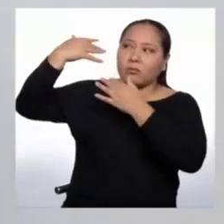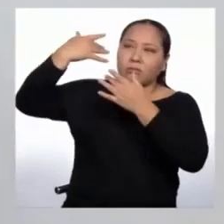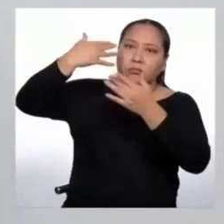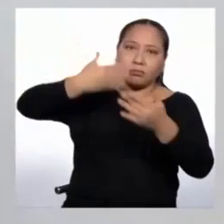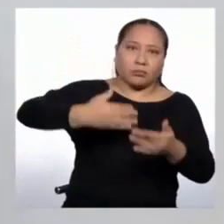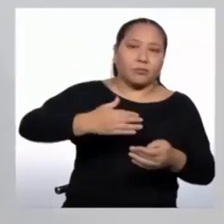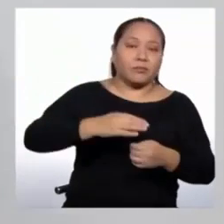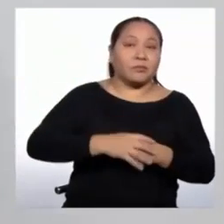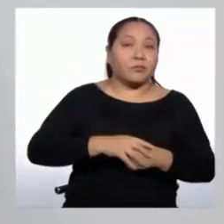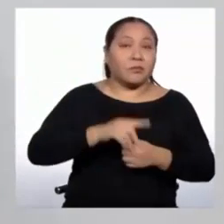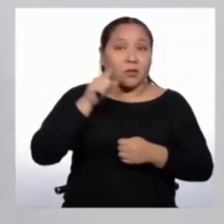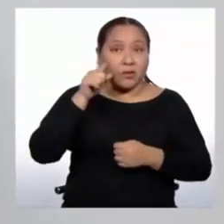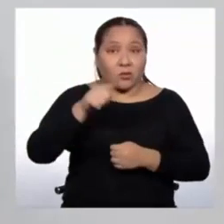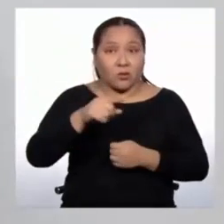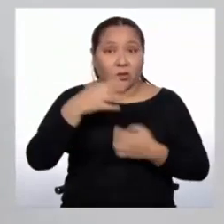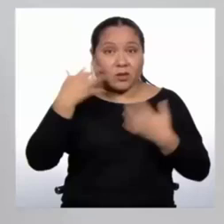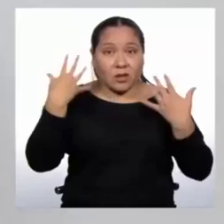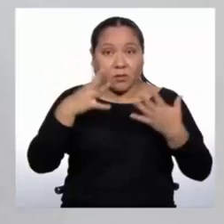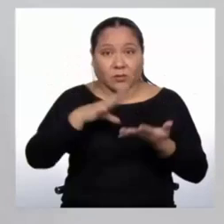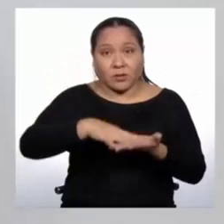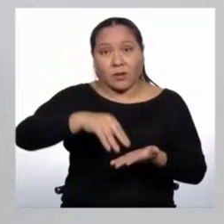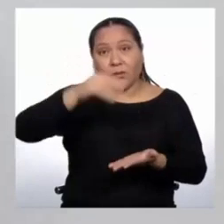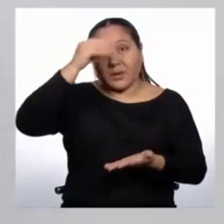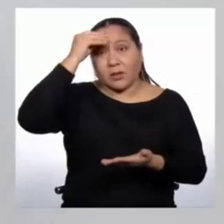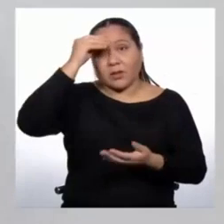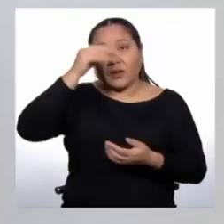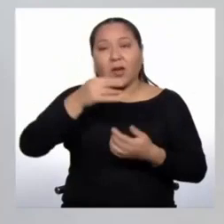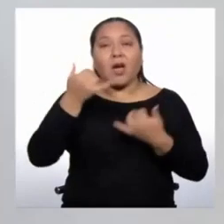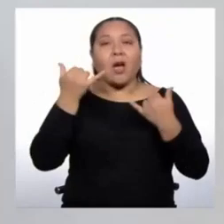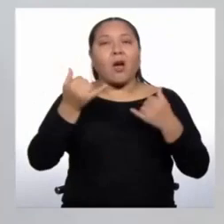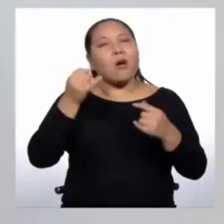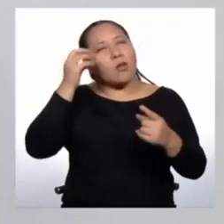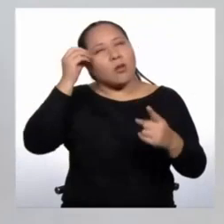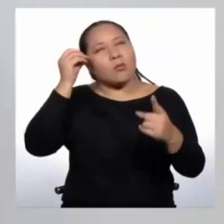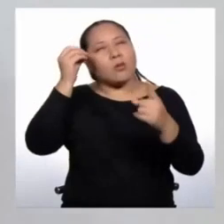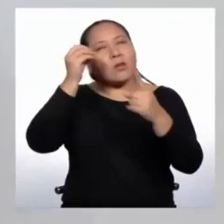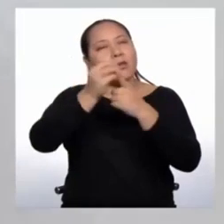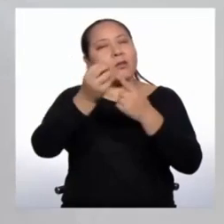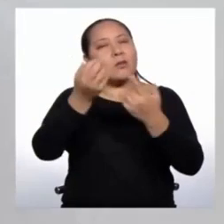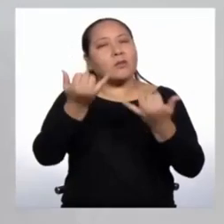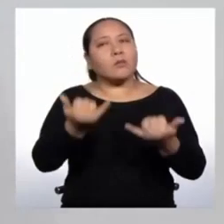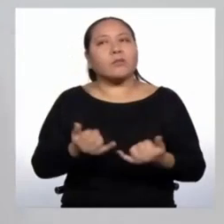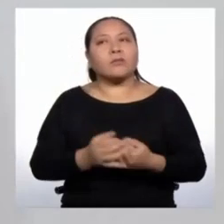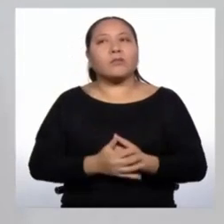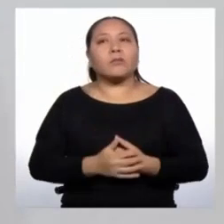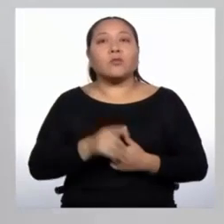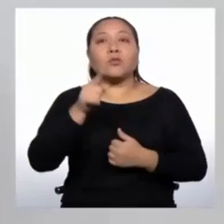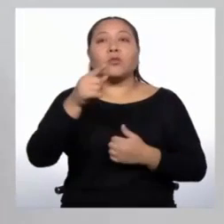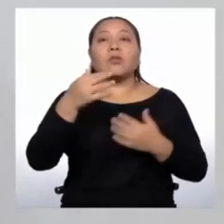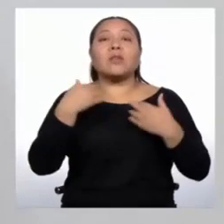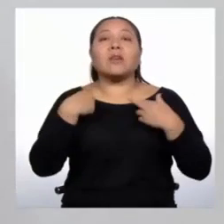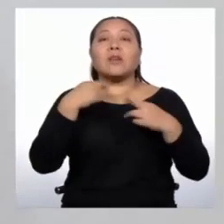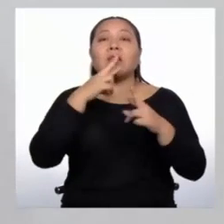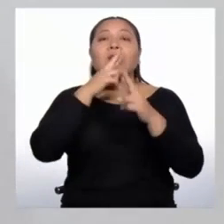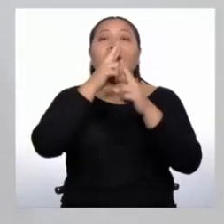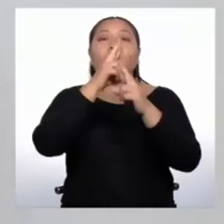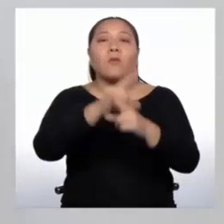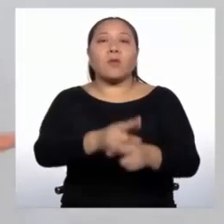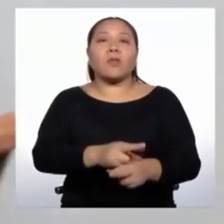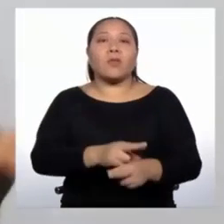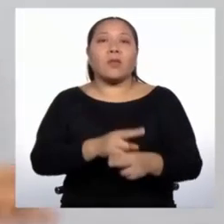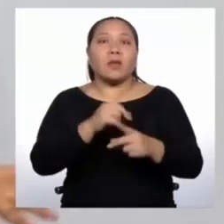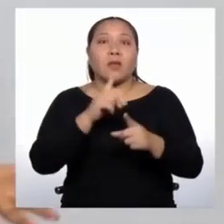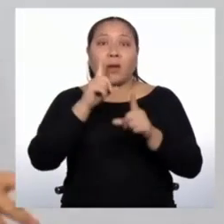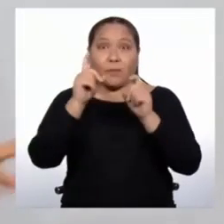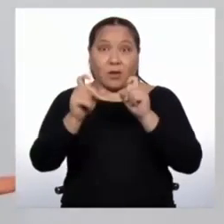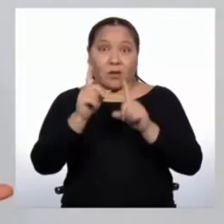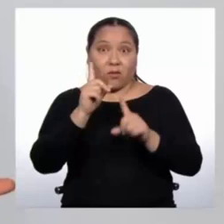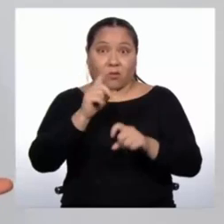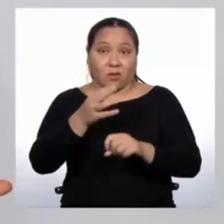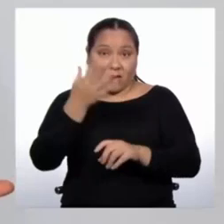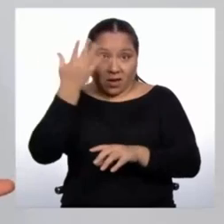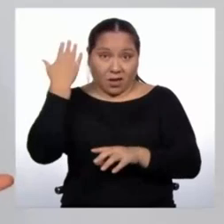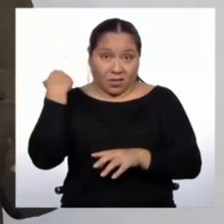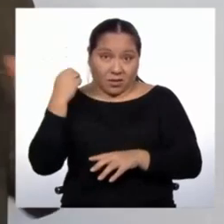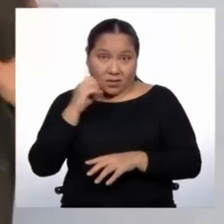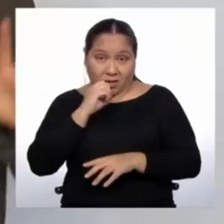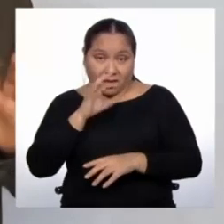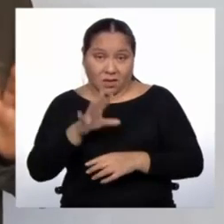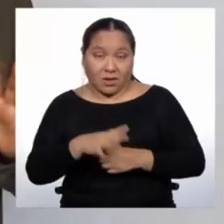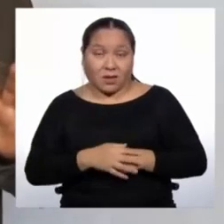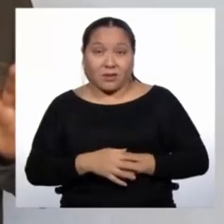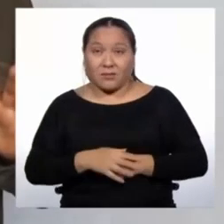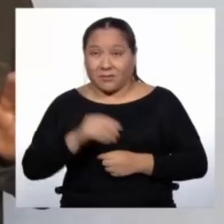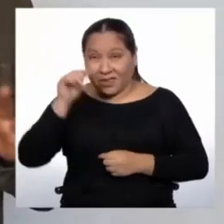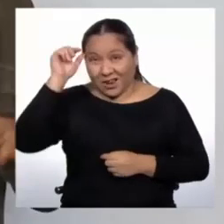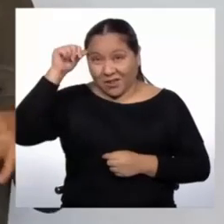todo esto que hemos aprendido, el reto de hoy consiste en responder las preguntas que planteamos al inicio.